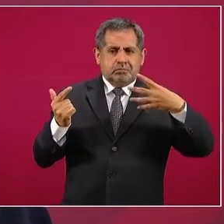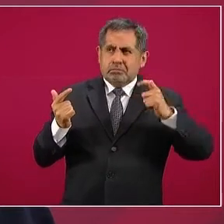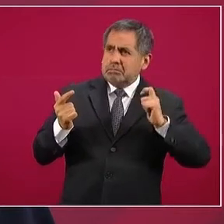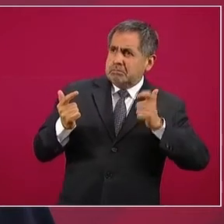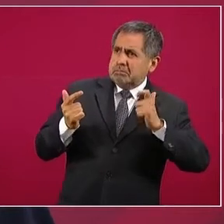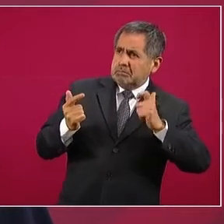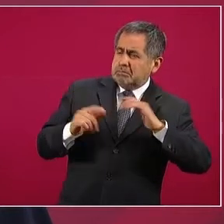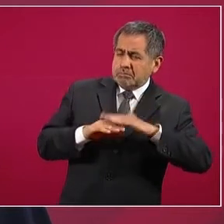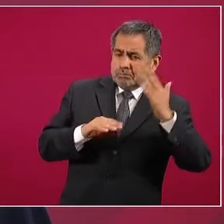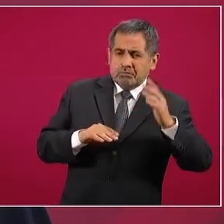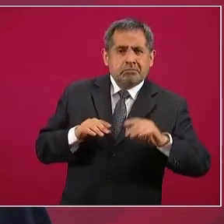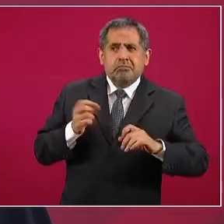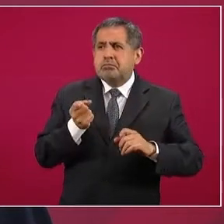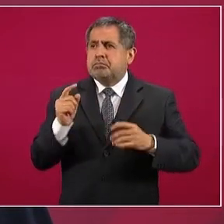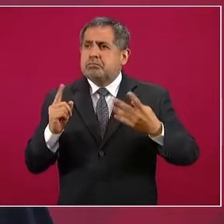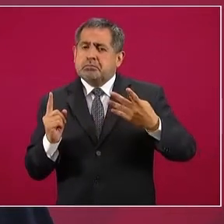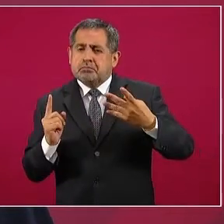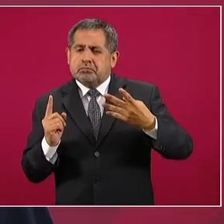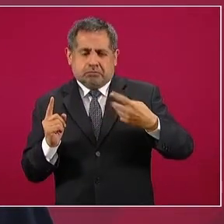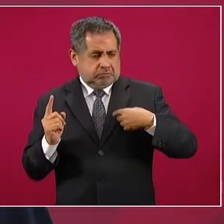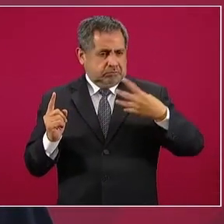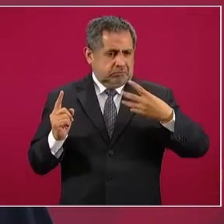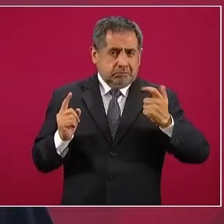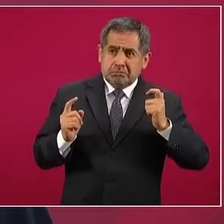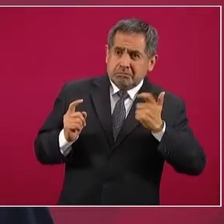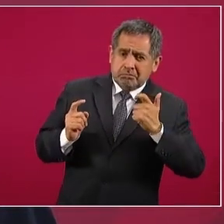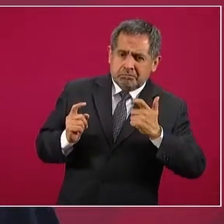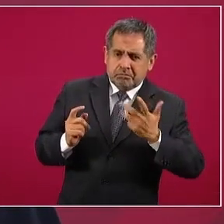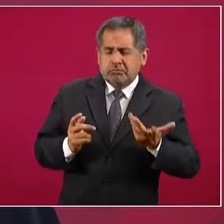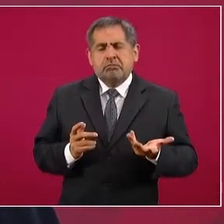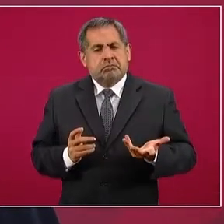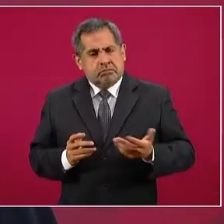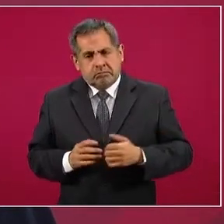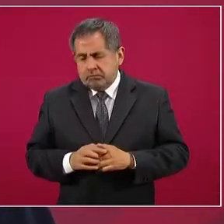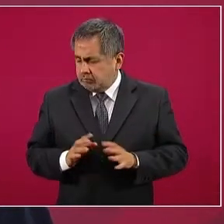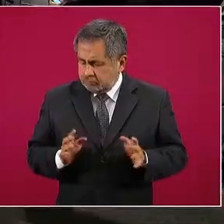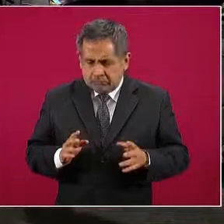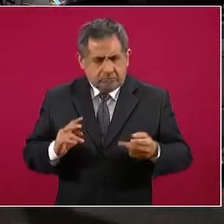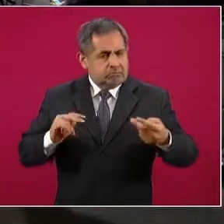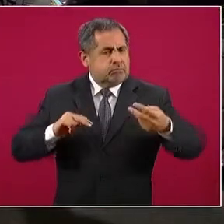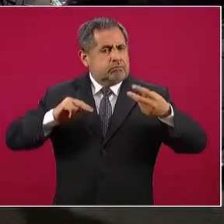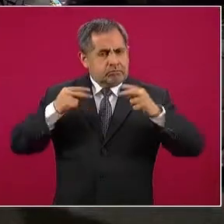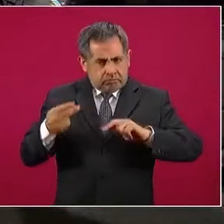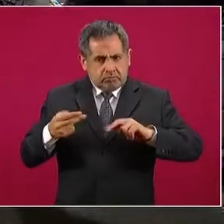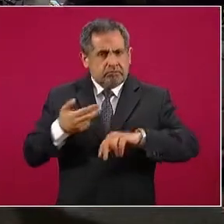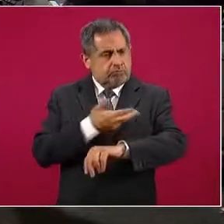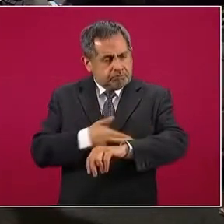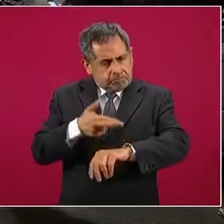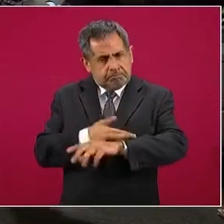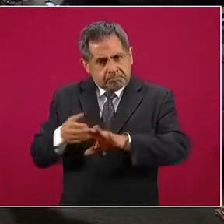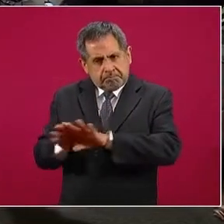al 1, ¿por qué no ayudar a refinanciar?